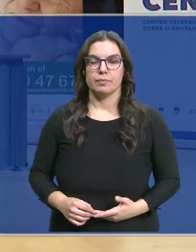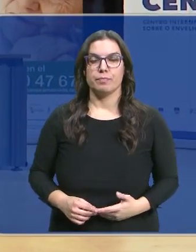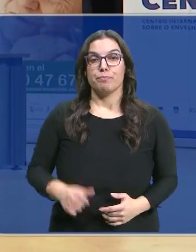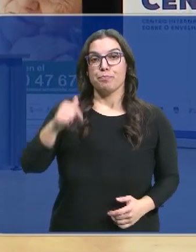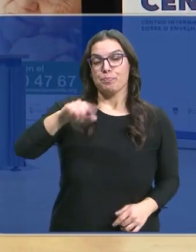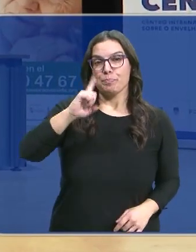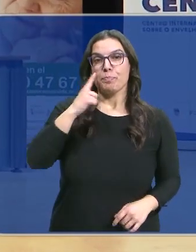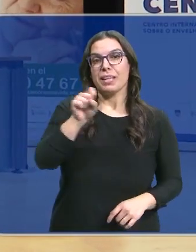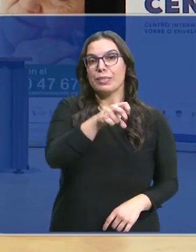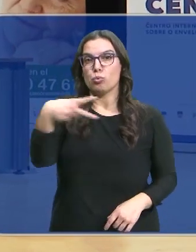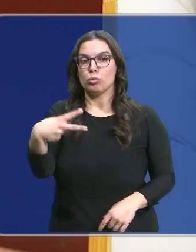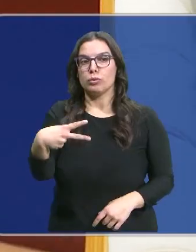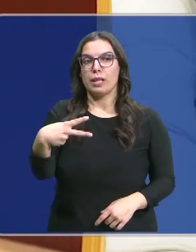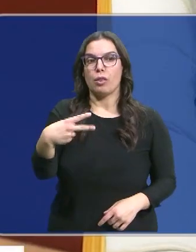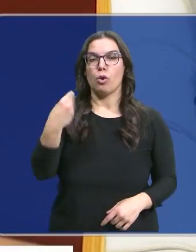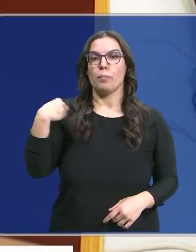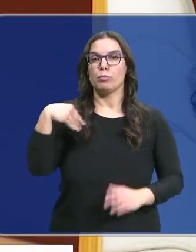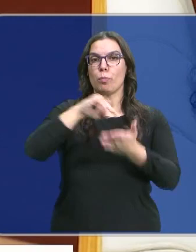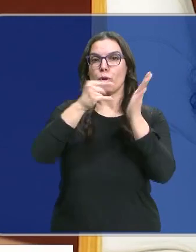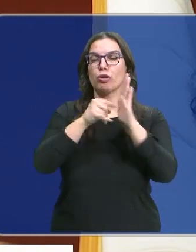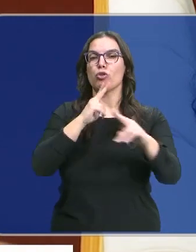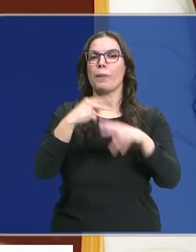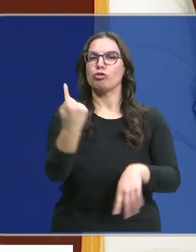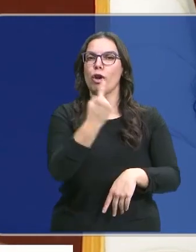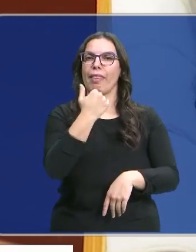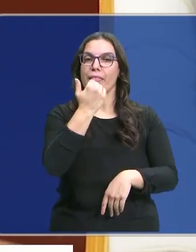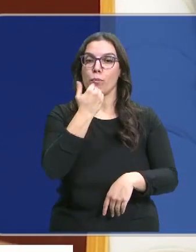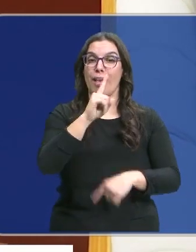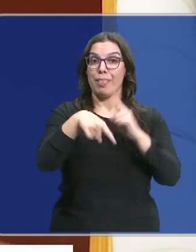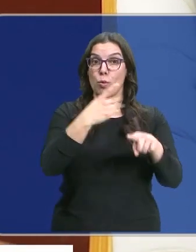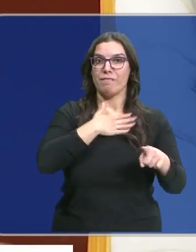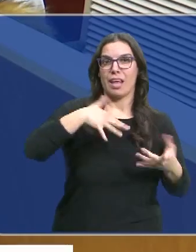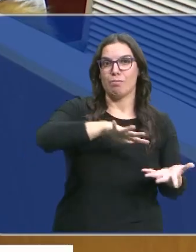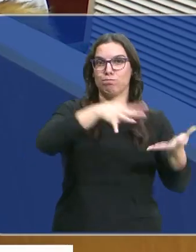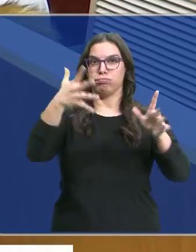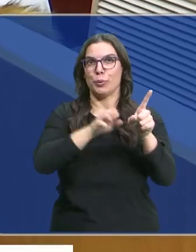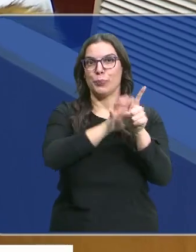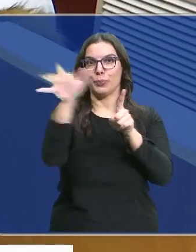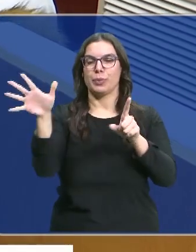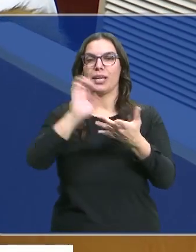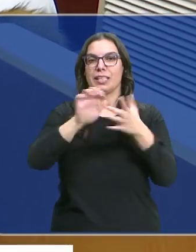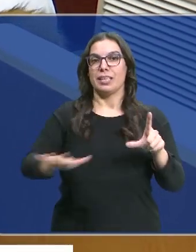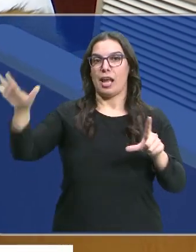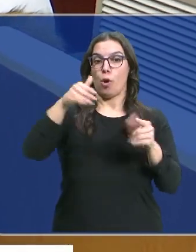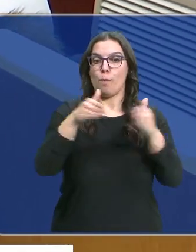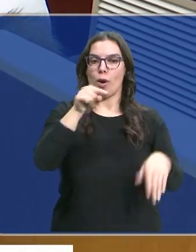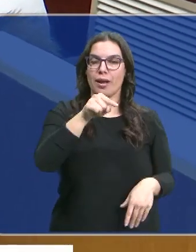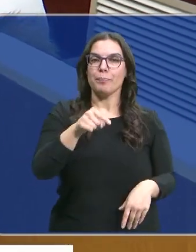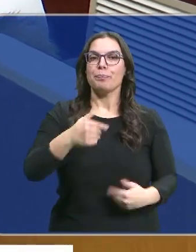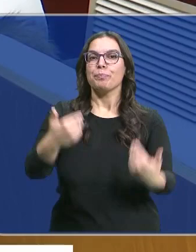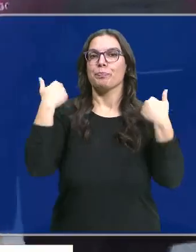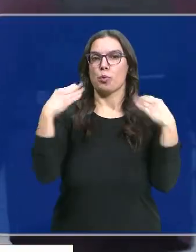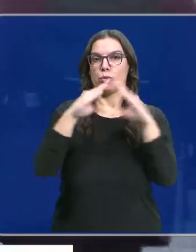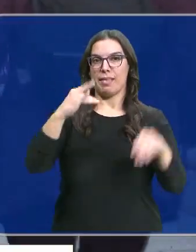Hoy hemos conocido los resultados de Soledad Zamora, un proyecto que pretende extrapolarse a toda la comunidad y que ha comenzado en Zamora. Lo dirige la